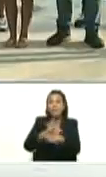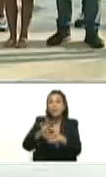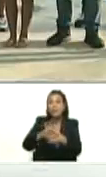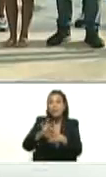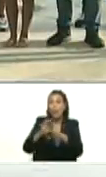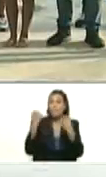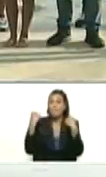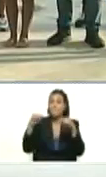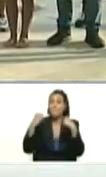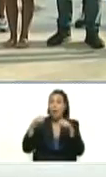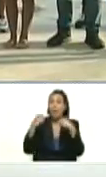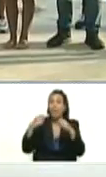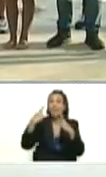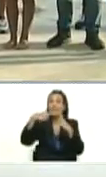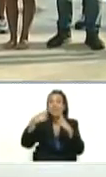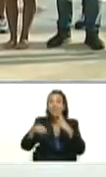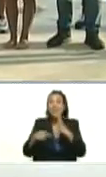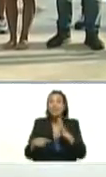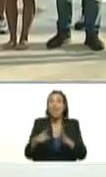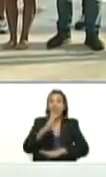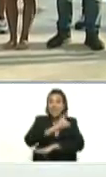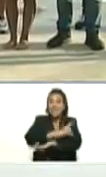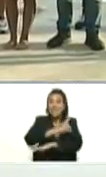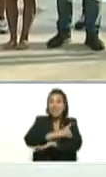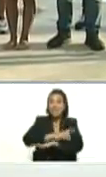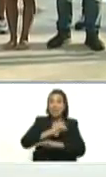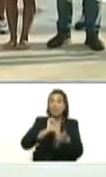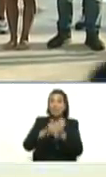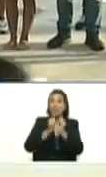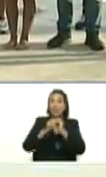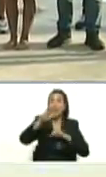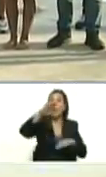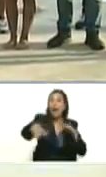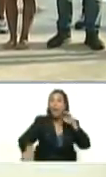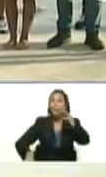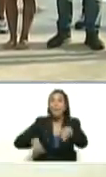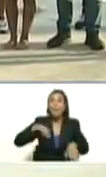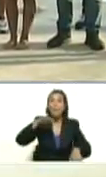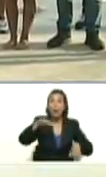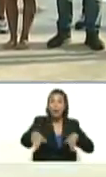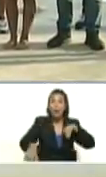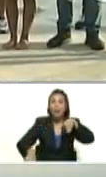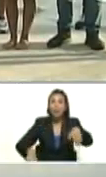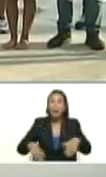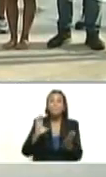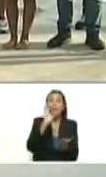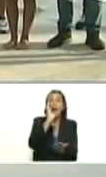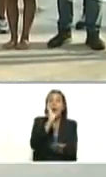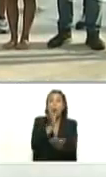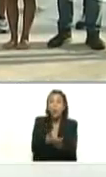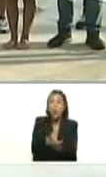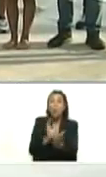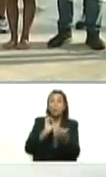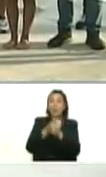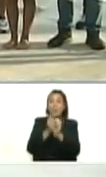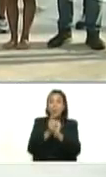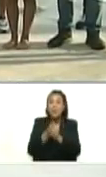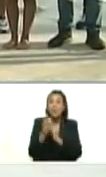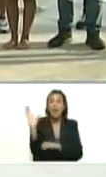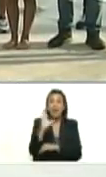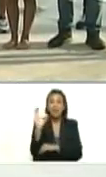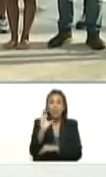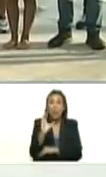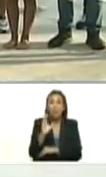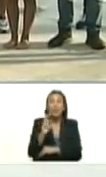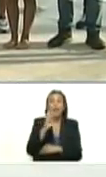práctica de los distintos deportes acuáticos para los clubes deportivos de Caracas